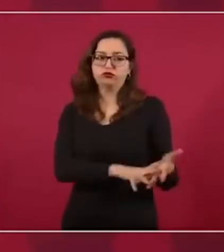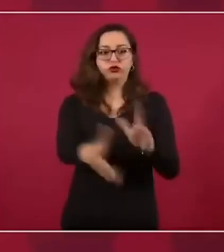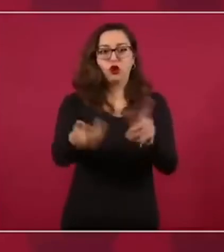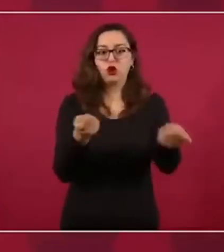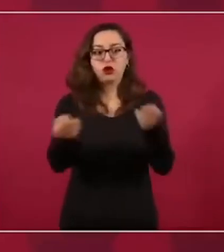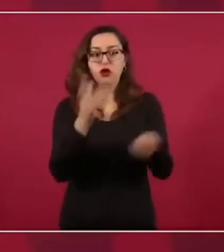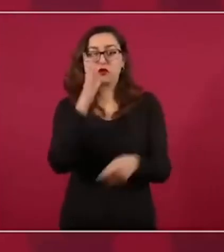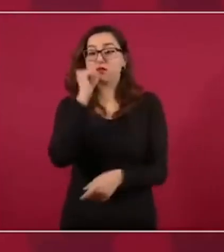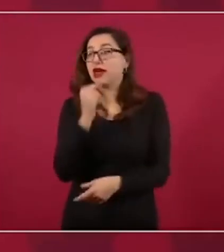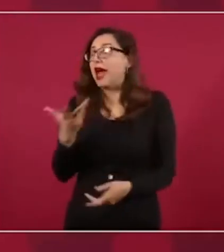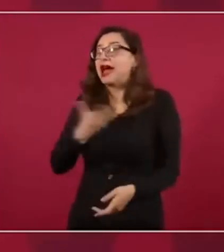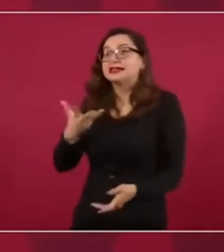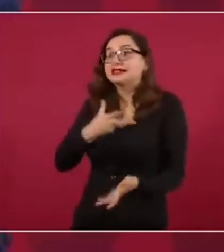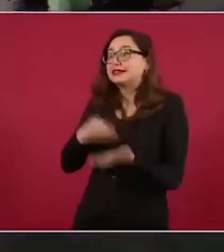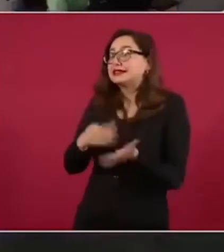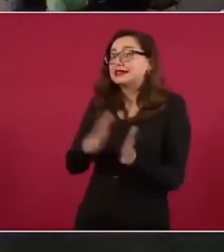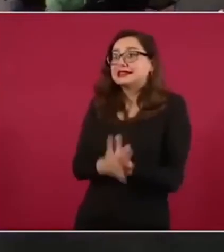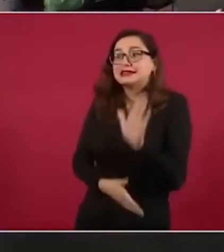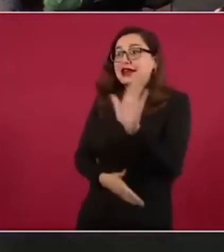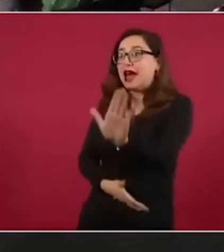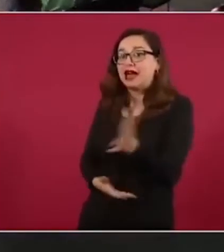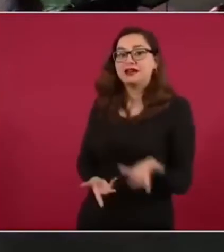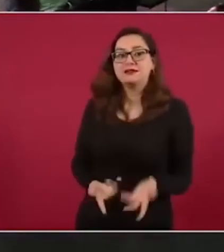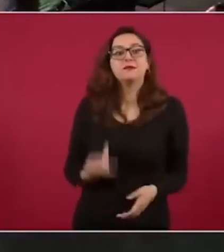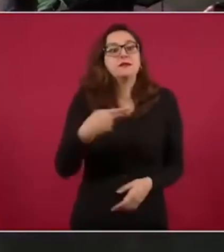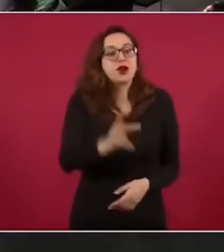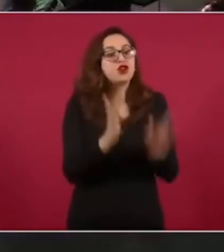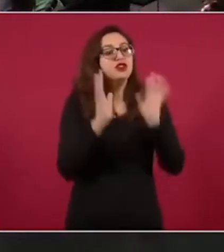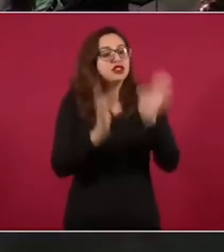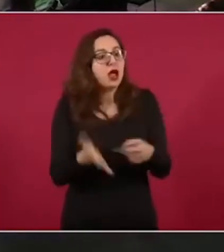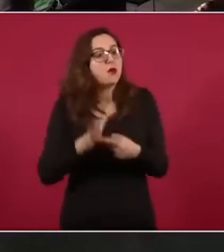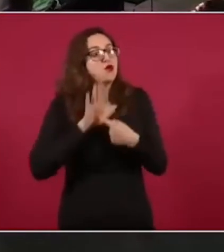las cifras aquí, o sea… Sí, pero ya te expliqué.